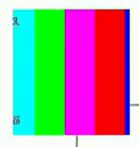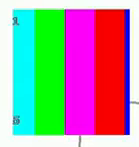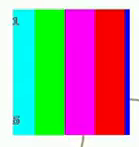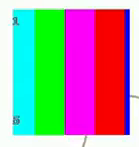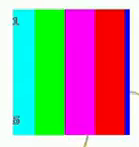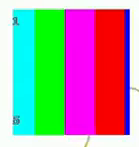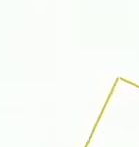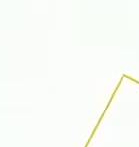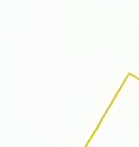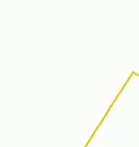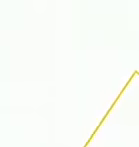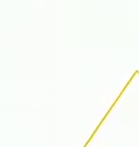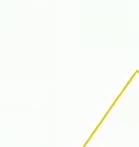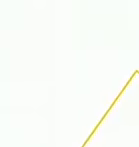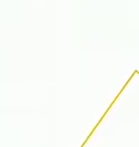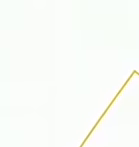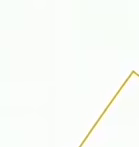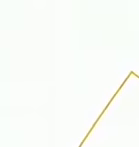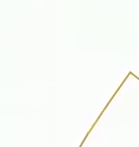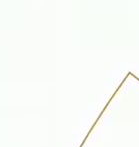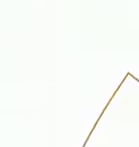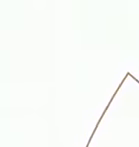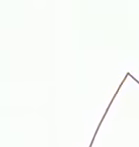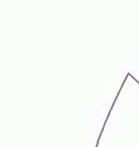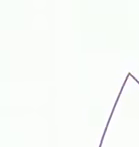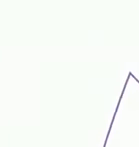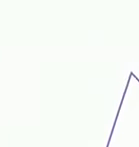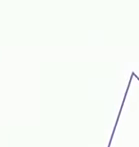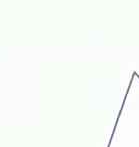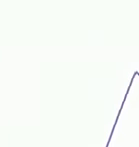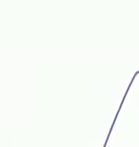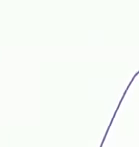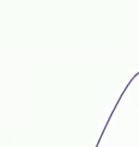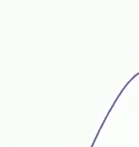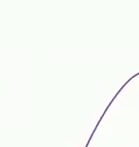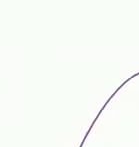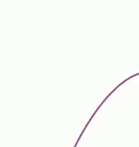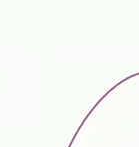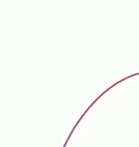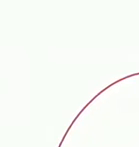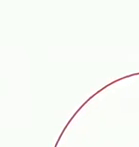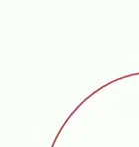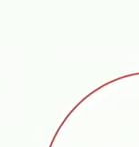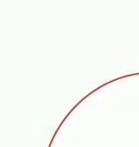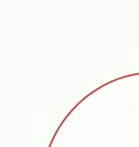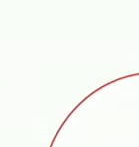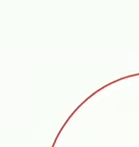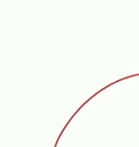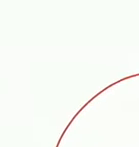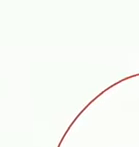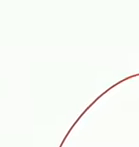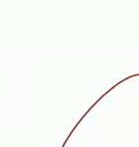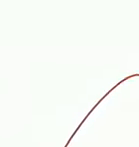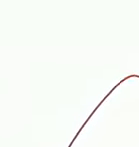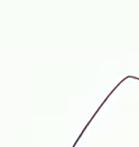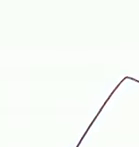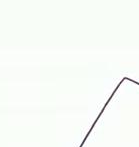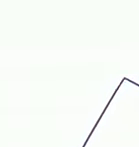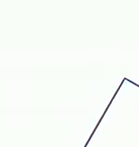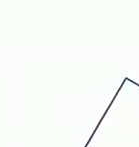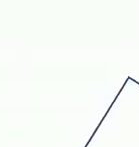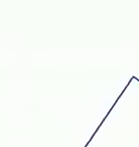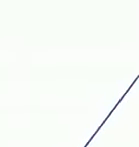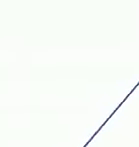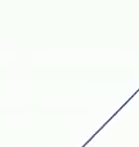Las dos formas son válidas. A través de dos fórmulas distintas podemos llegar a un mismo resultado. Sigamos.